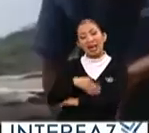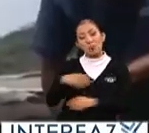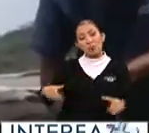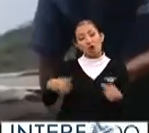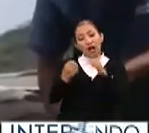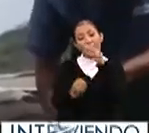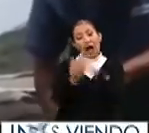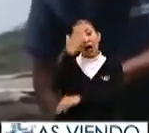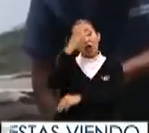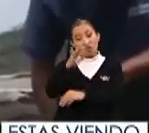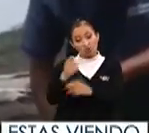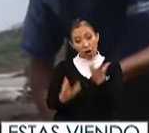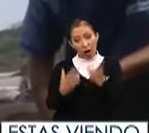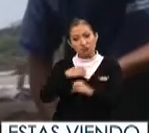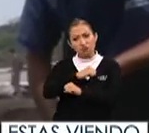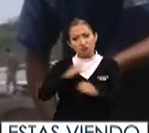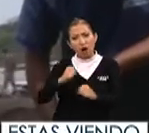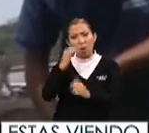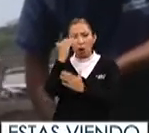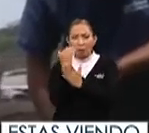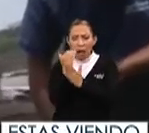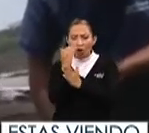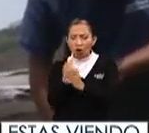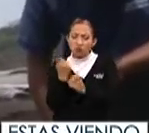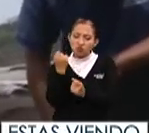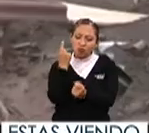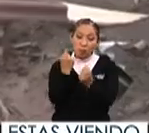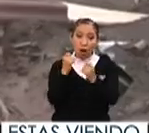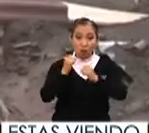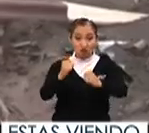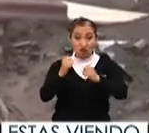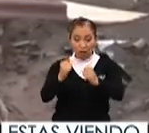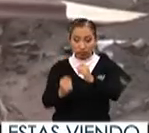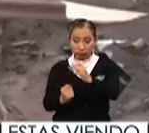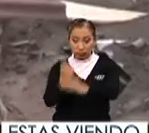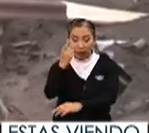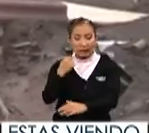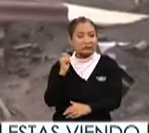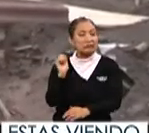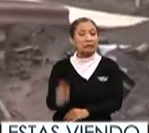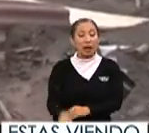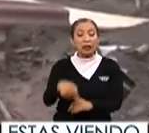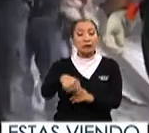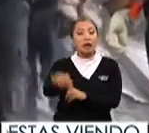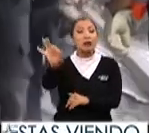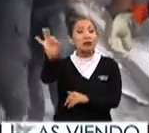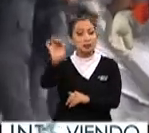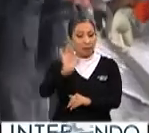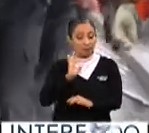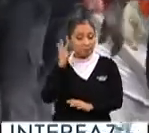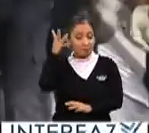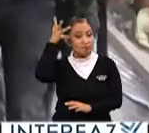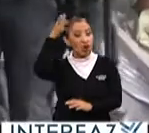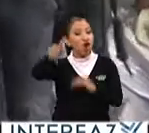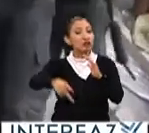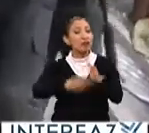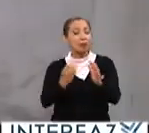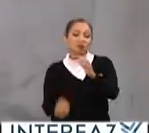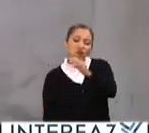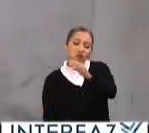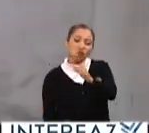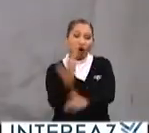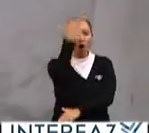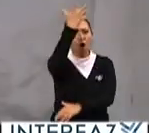el volcán de fuego existen explosiones menos frecuentes pero con mayor fuerza es decir existe alta probabilidad de que vuelva a